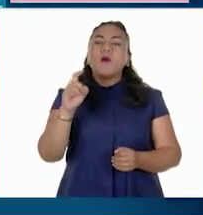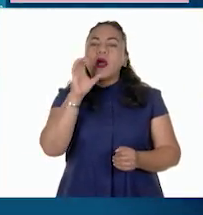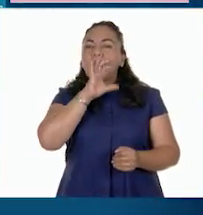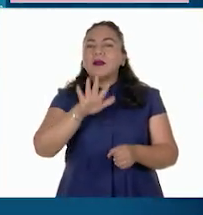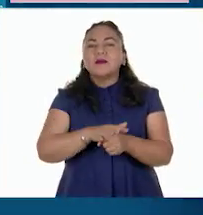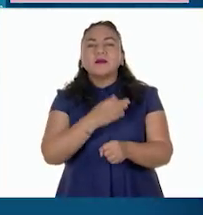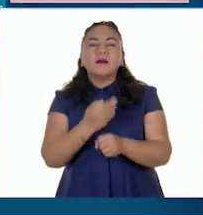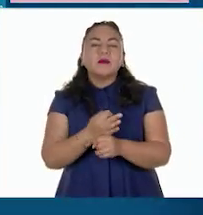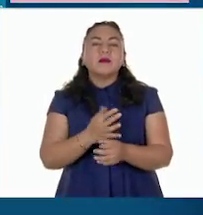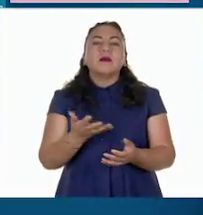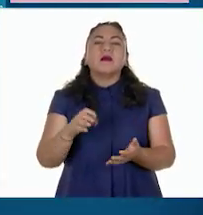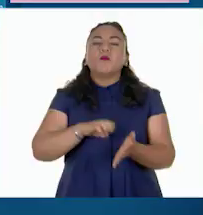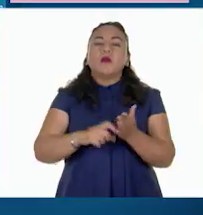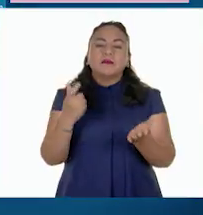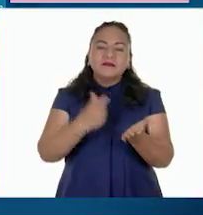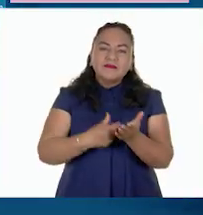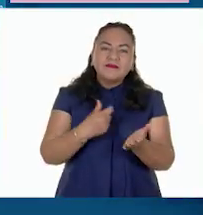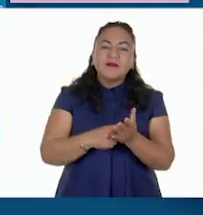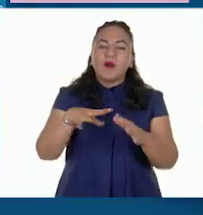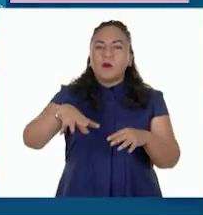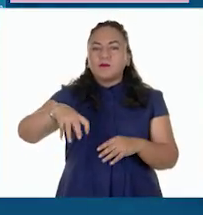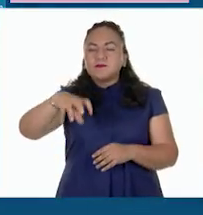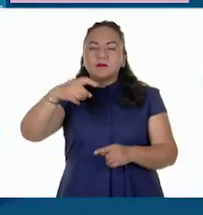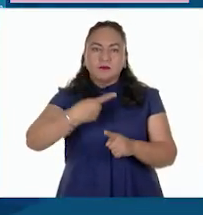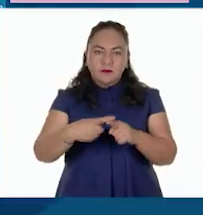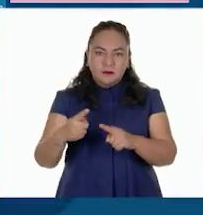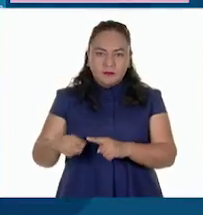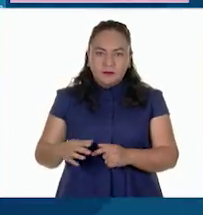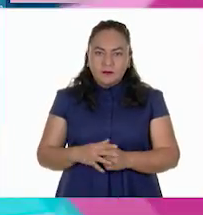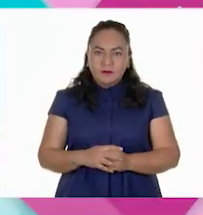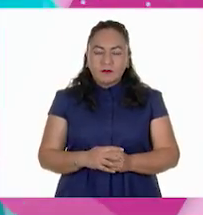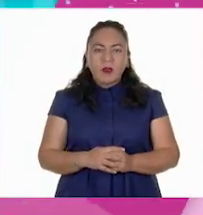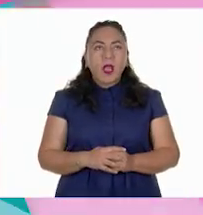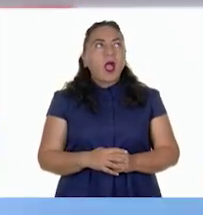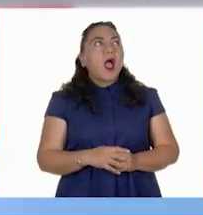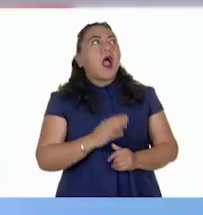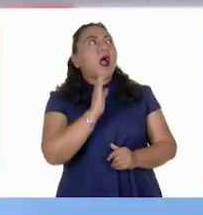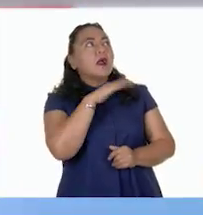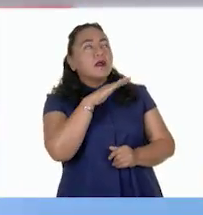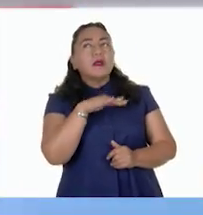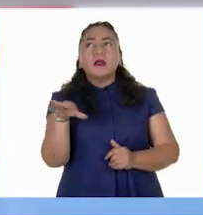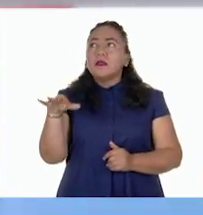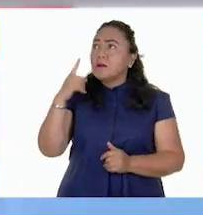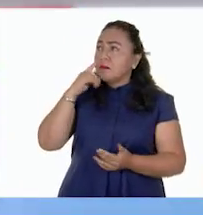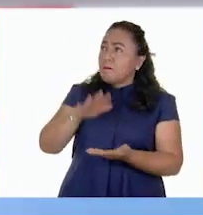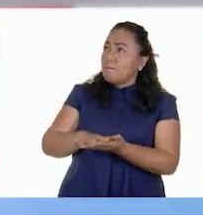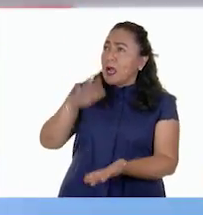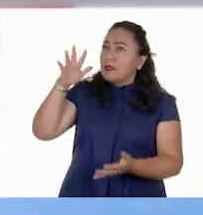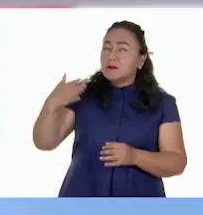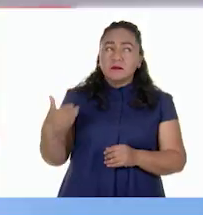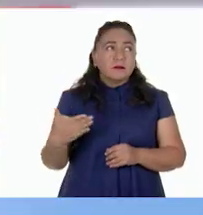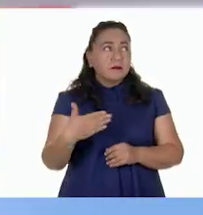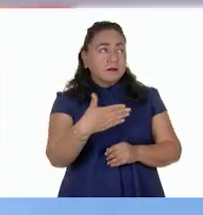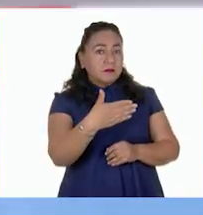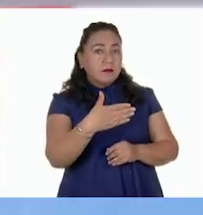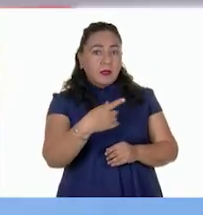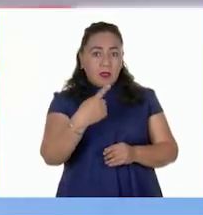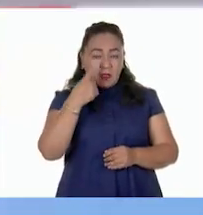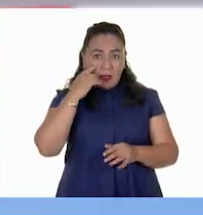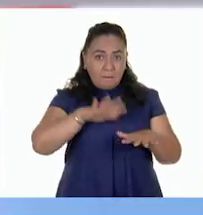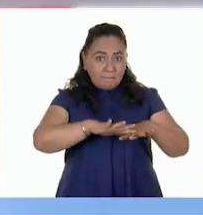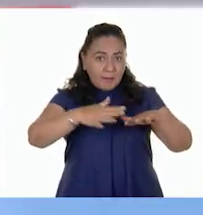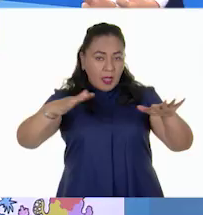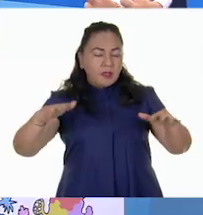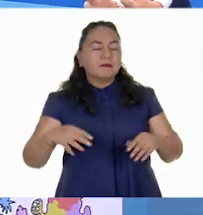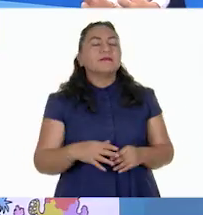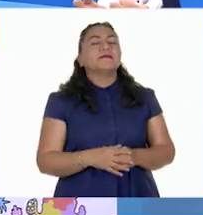como la de crustáceos y moluscos. Entonces, ¿la mayor parte de la actividad pesquera se desarrolla en el